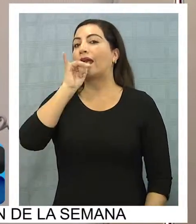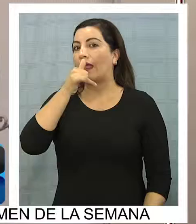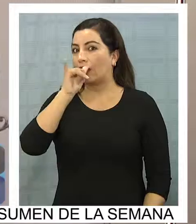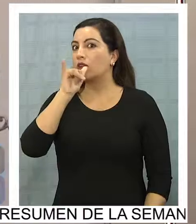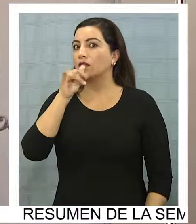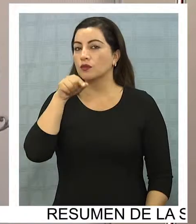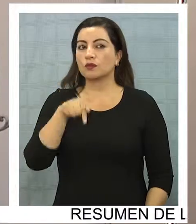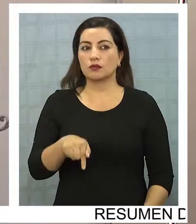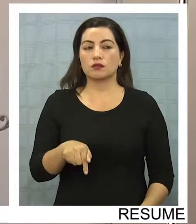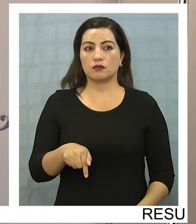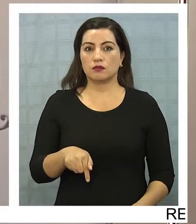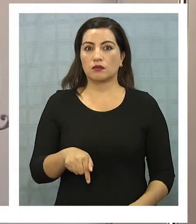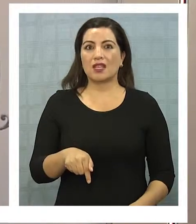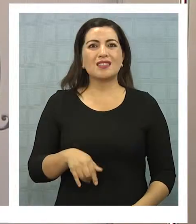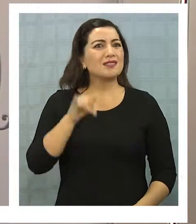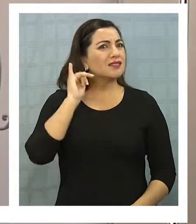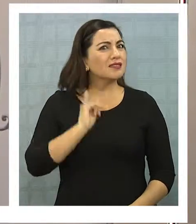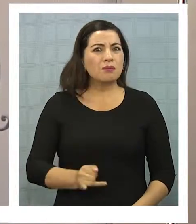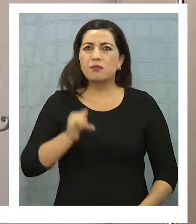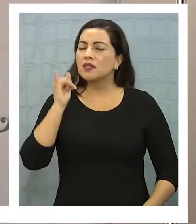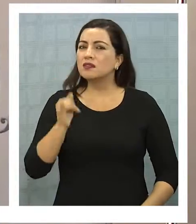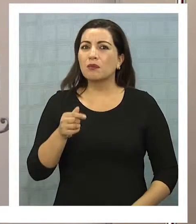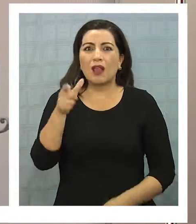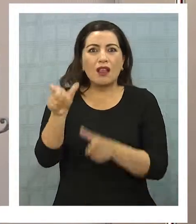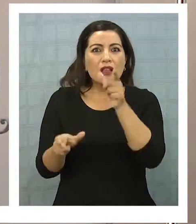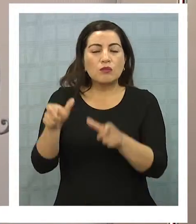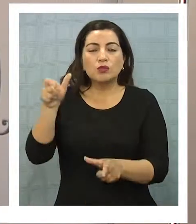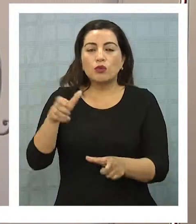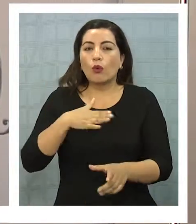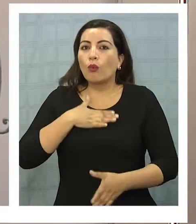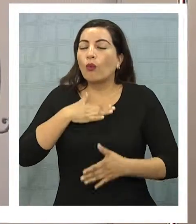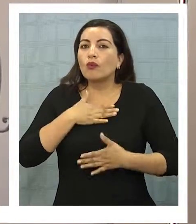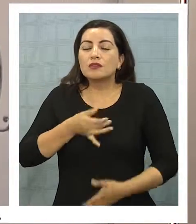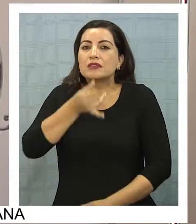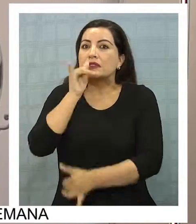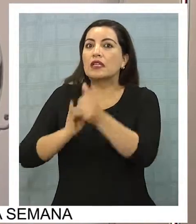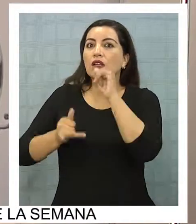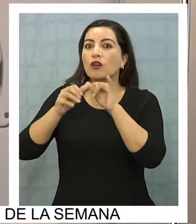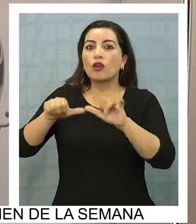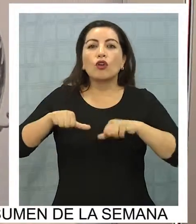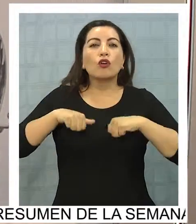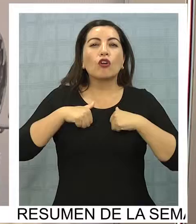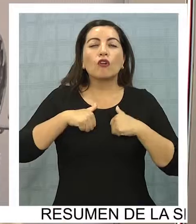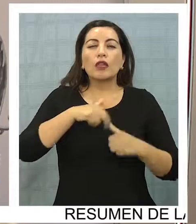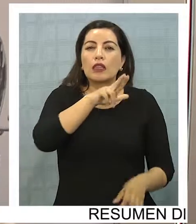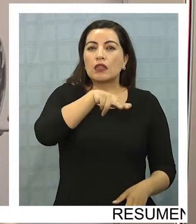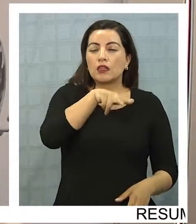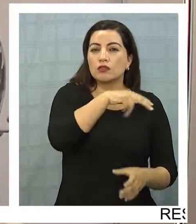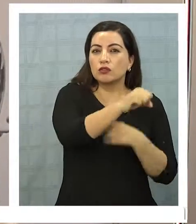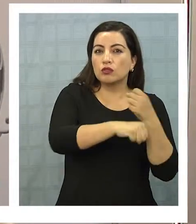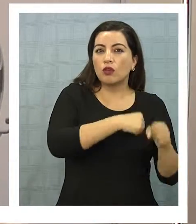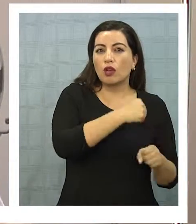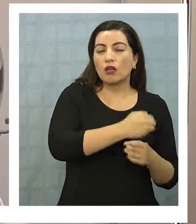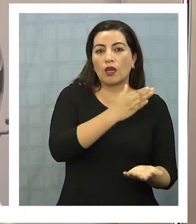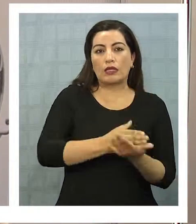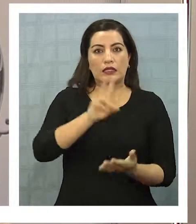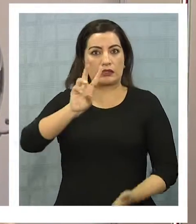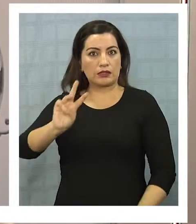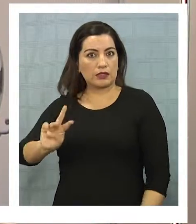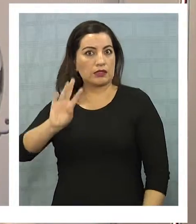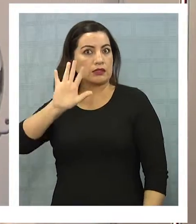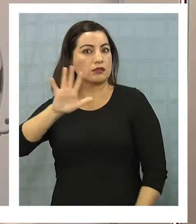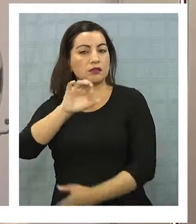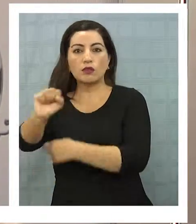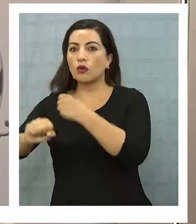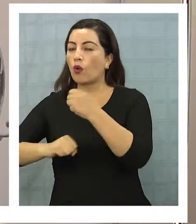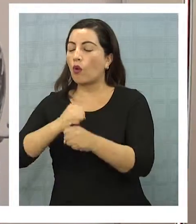lo desmesurado de consumo del alcohol en los jóvenes entre 18 y 35 años